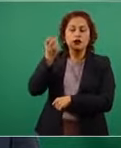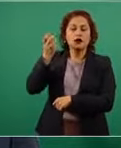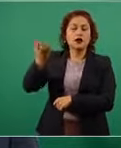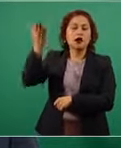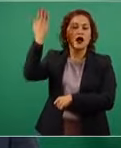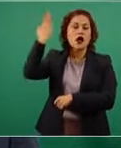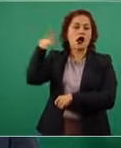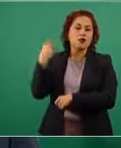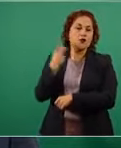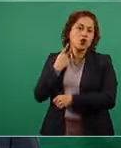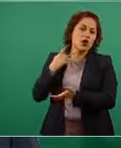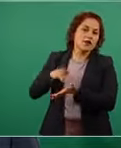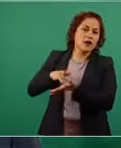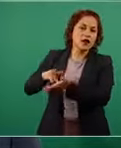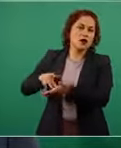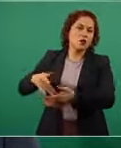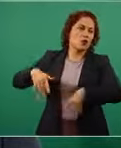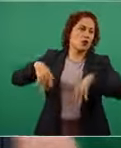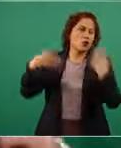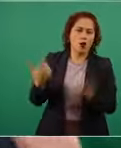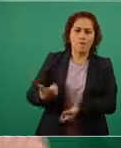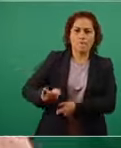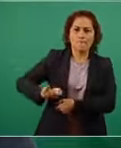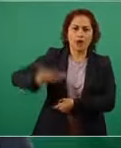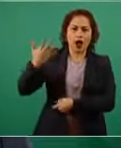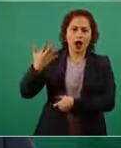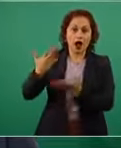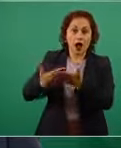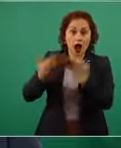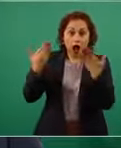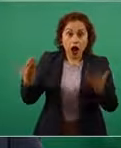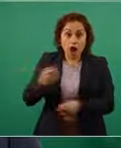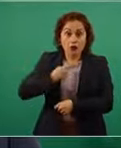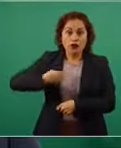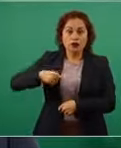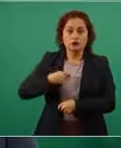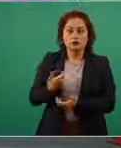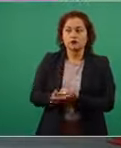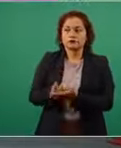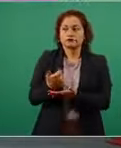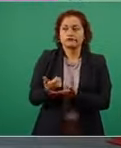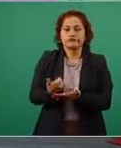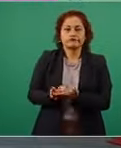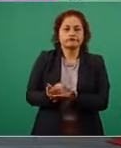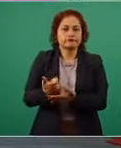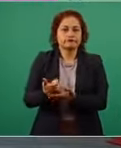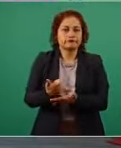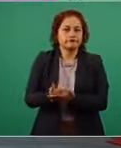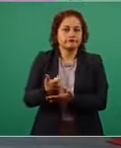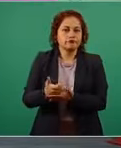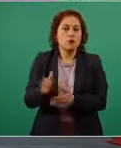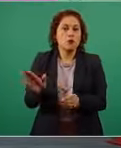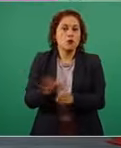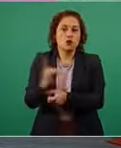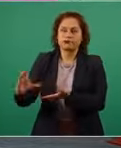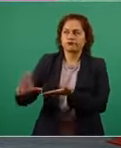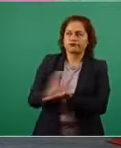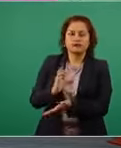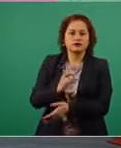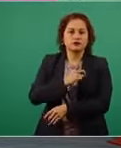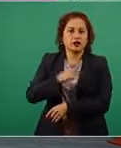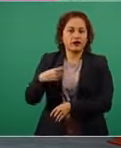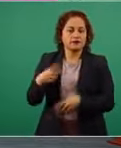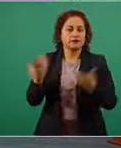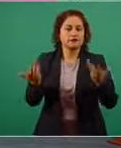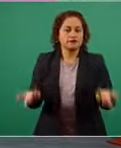cara de la historia de la humanidad ahora esa campaña política la tenemos que pagar los argentinos y entonces yo quiero ser muy